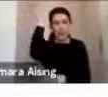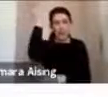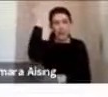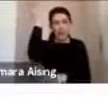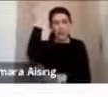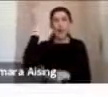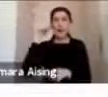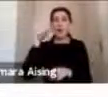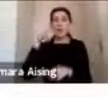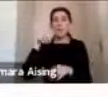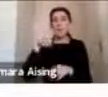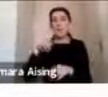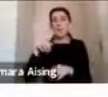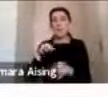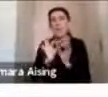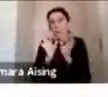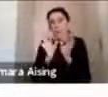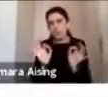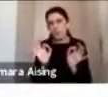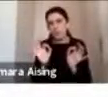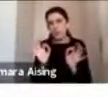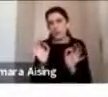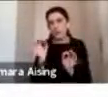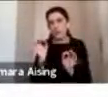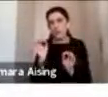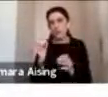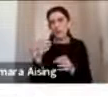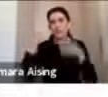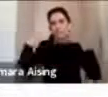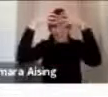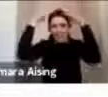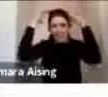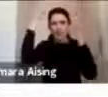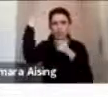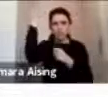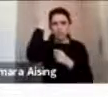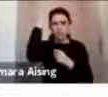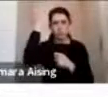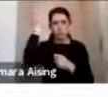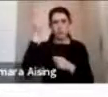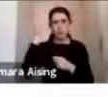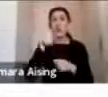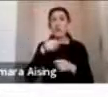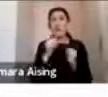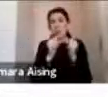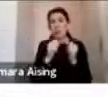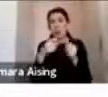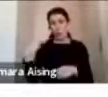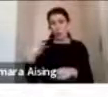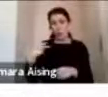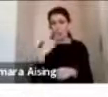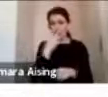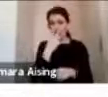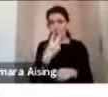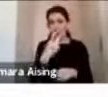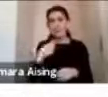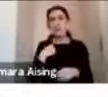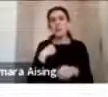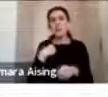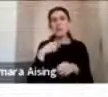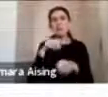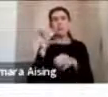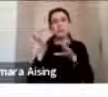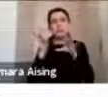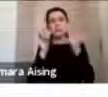con lesiones cerebrales. Aquí podemos ver una serie de noticias que fui recopilando que tienen que ver